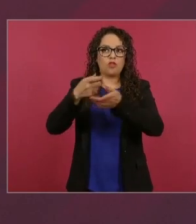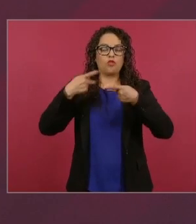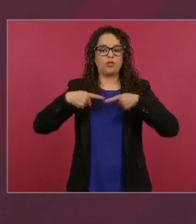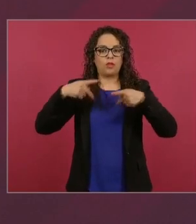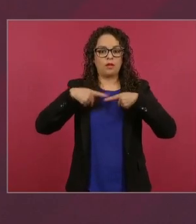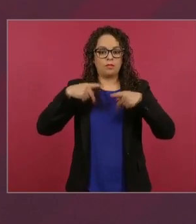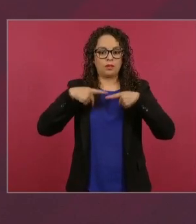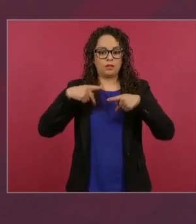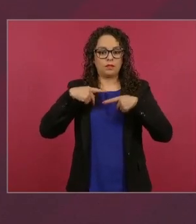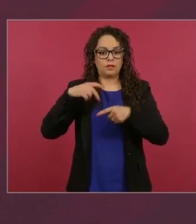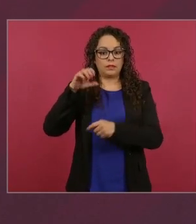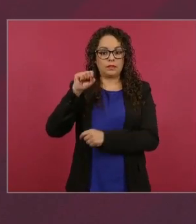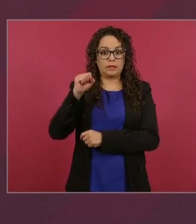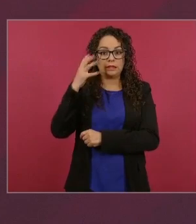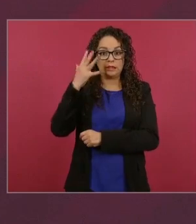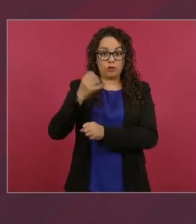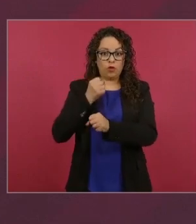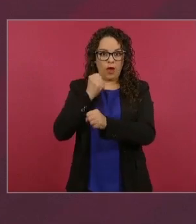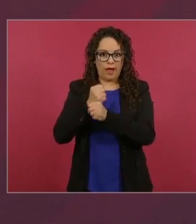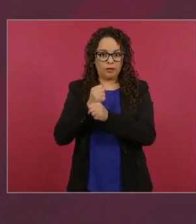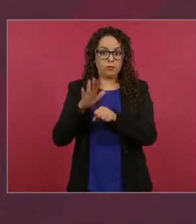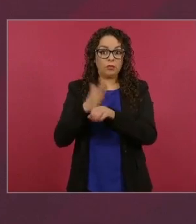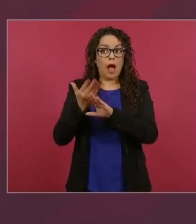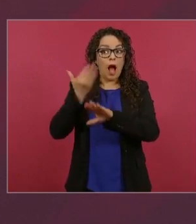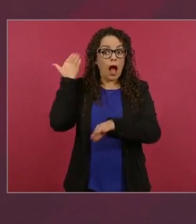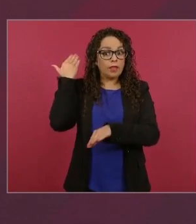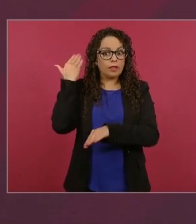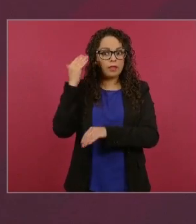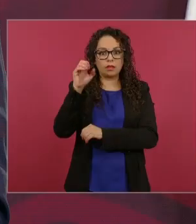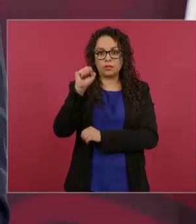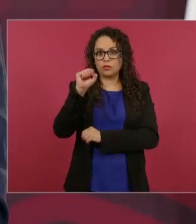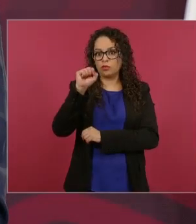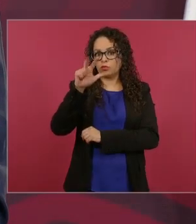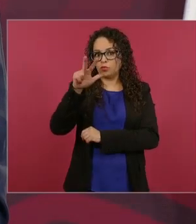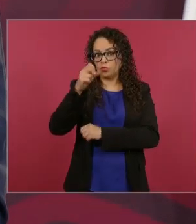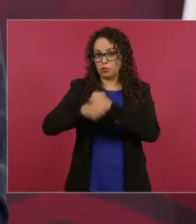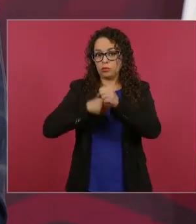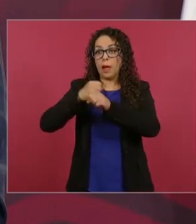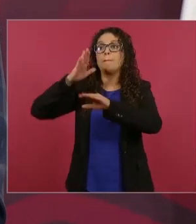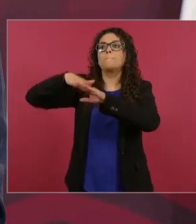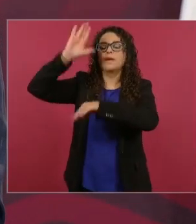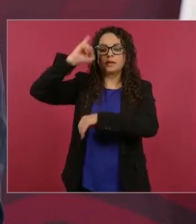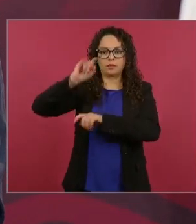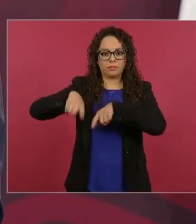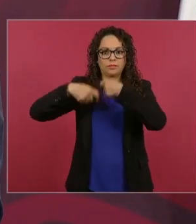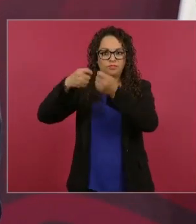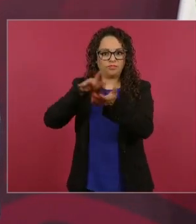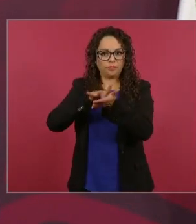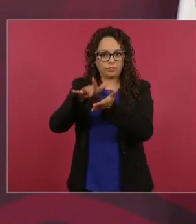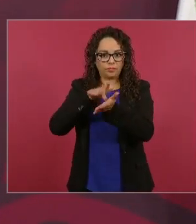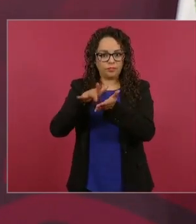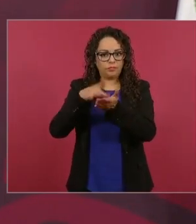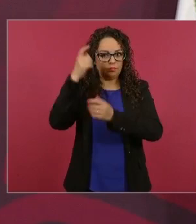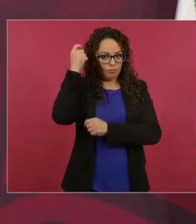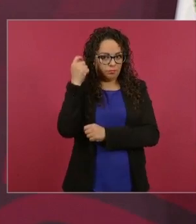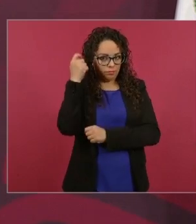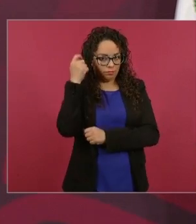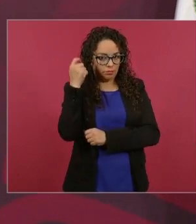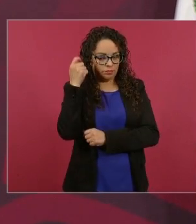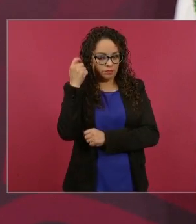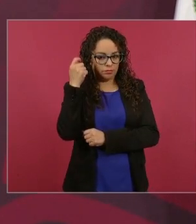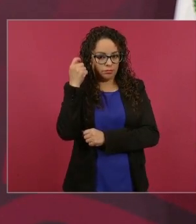apoyo era a partir de los 68, ya las comunidades indígenas sí recibían su apoyo a partir de los 65,